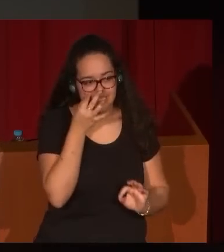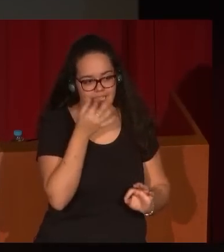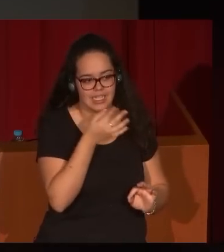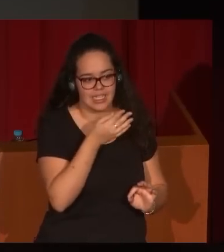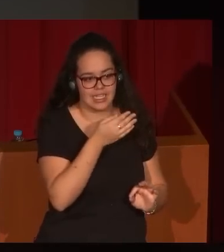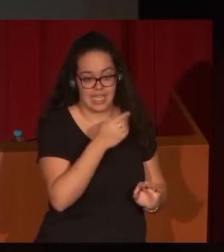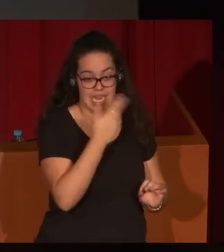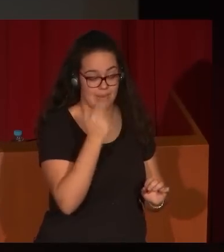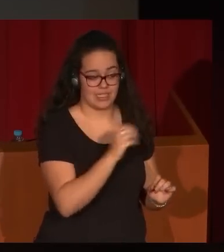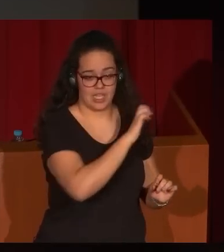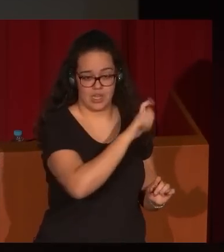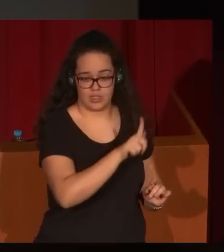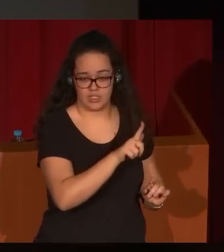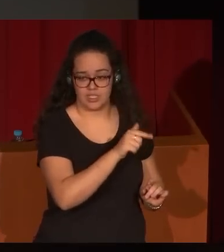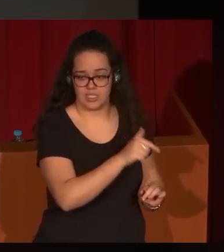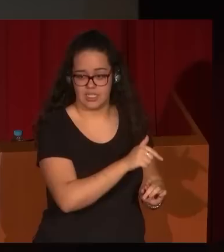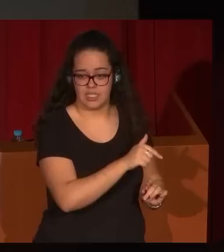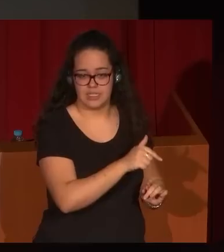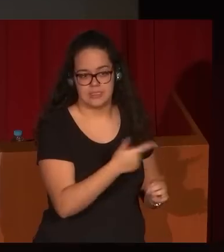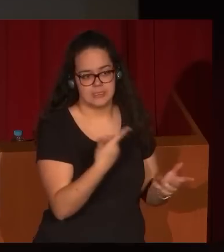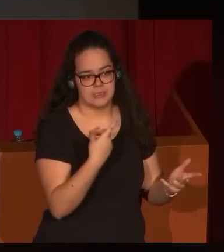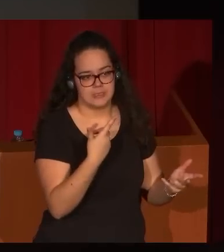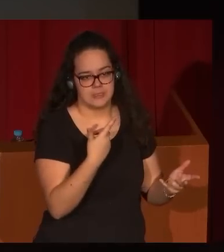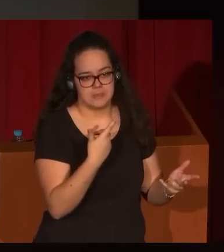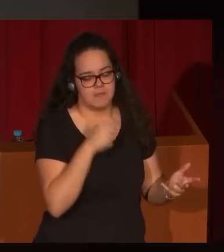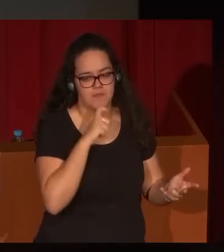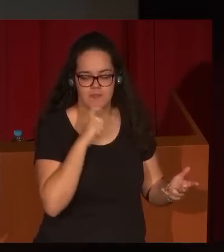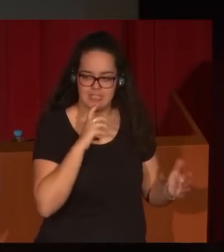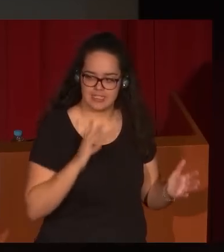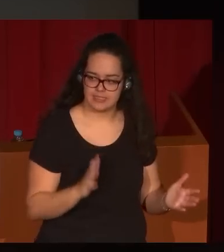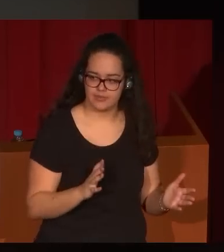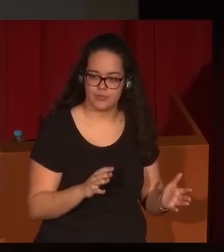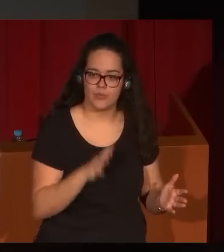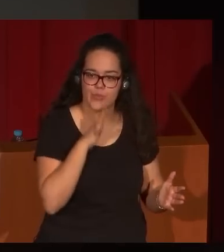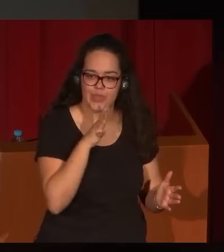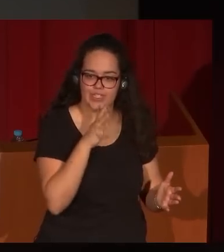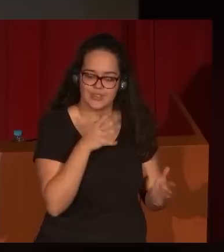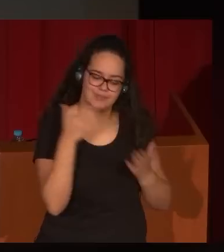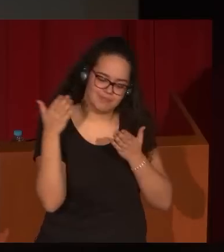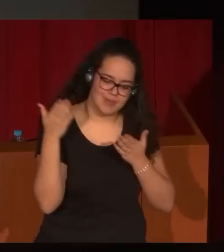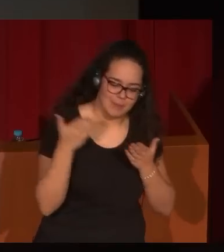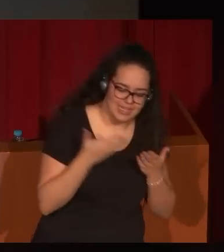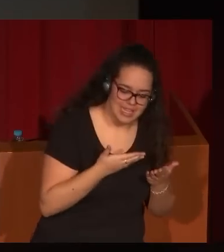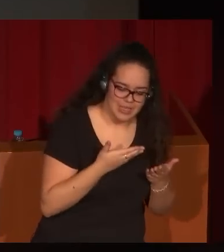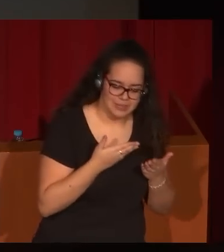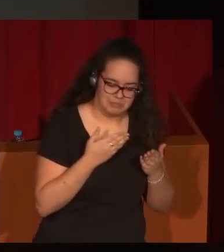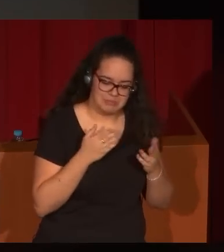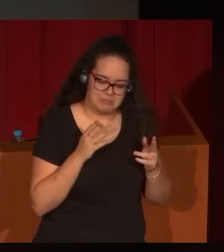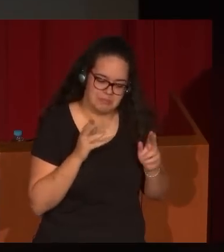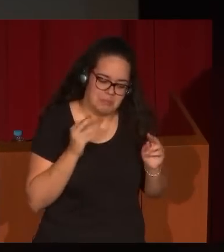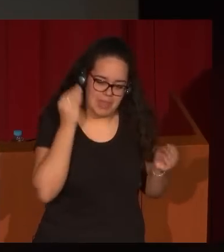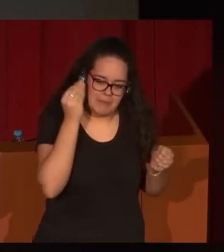Eugenio Lucas es un artista extraordinariamente difícil, por eso les decía de esa invitación, entre comillas,